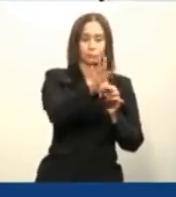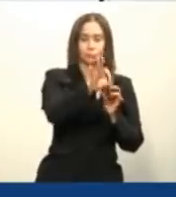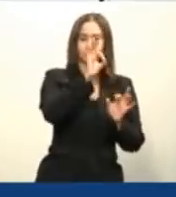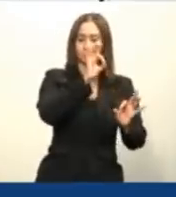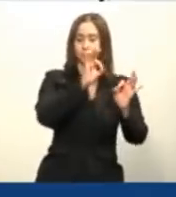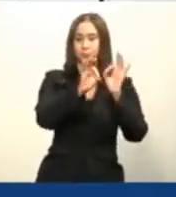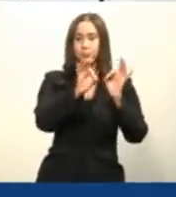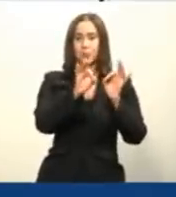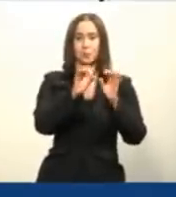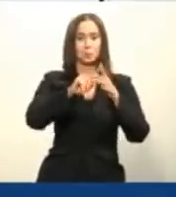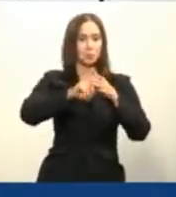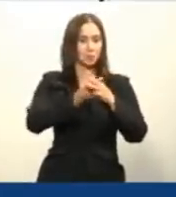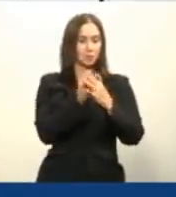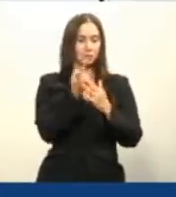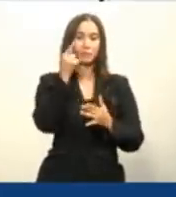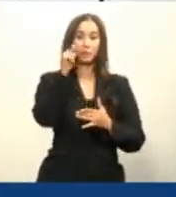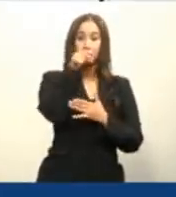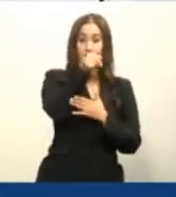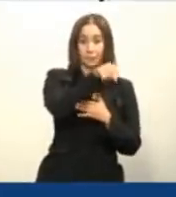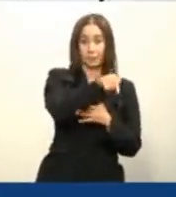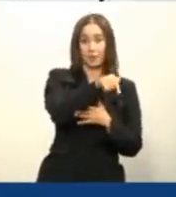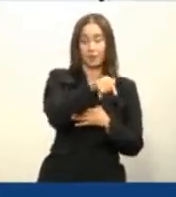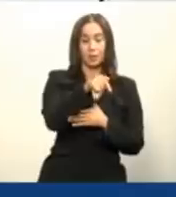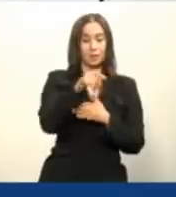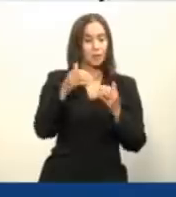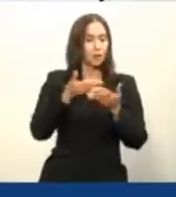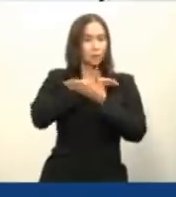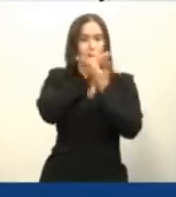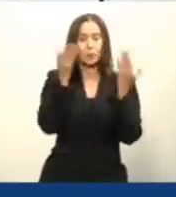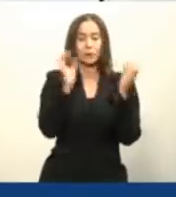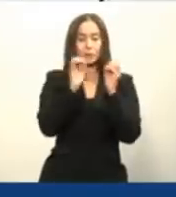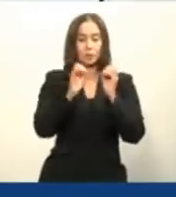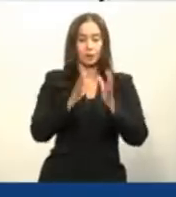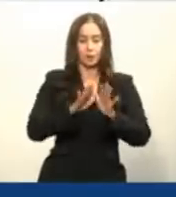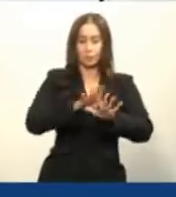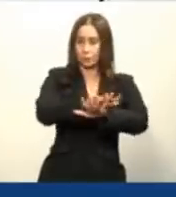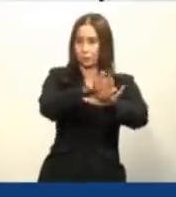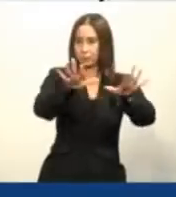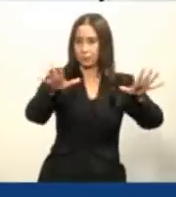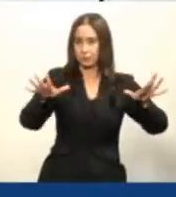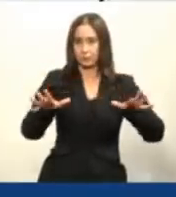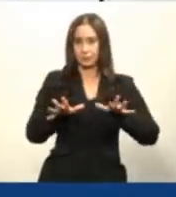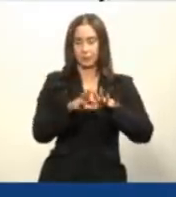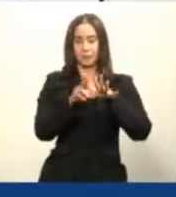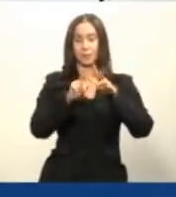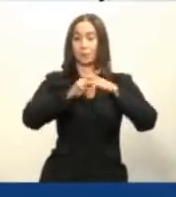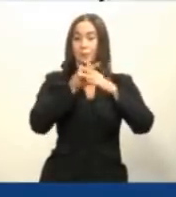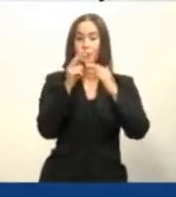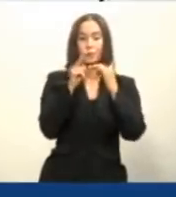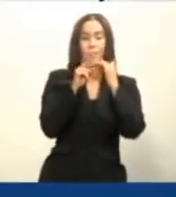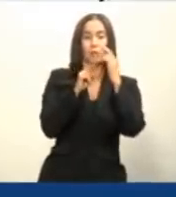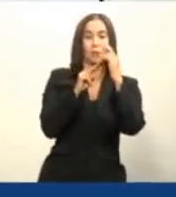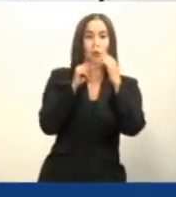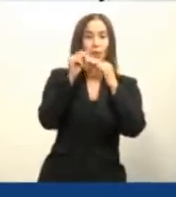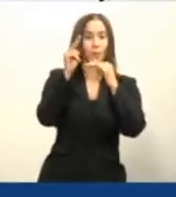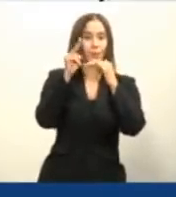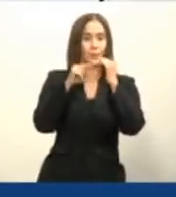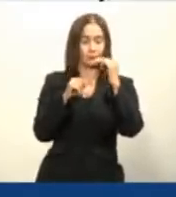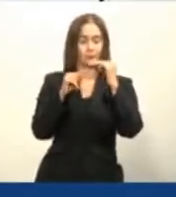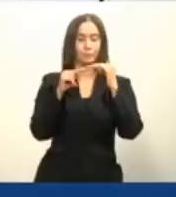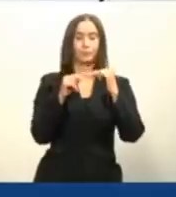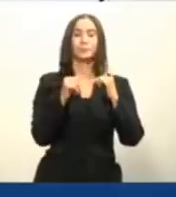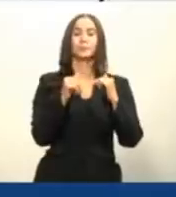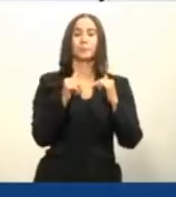iría arrancaríamos por ese punto es un punto ya que está desalojado y ahí arrancaríamos un proceso de desarrollo y lo iríamos ampliando en etapas